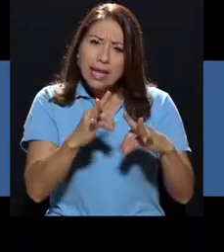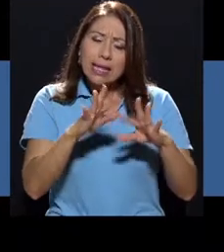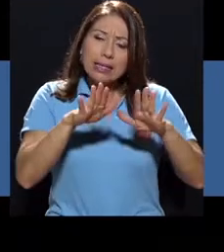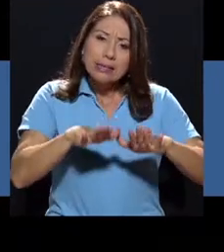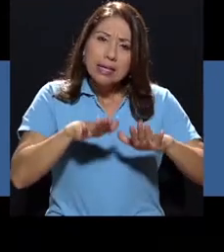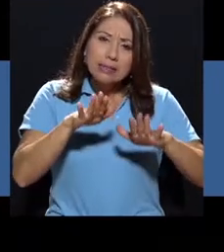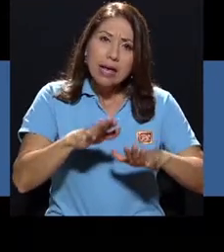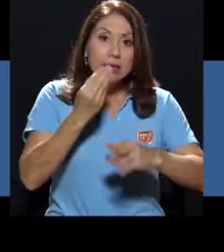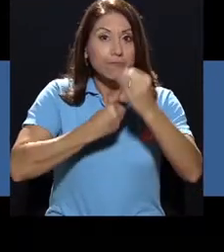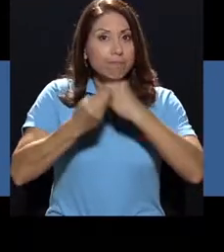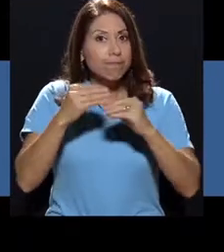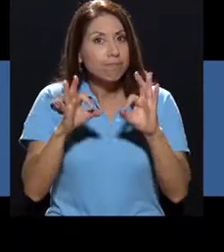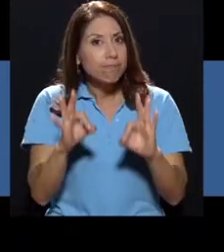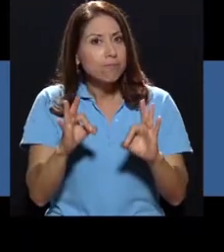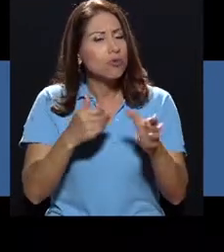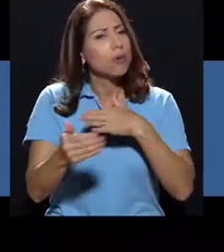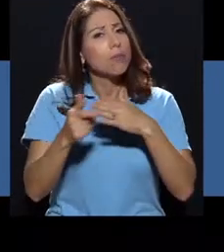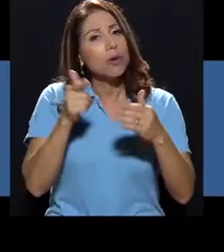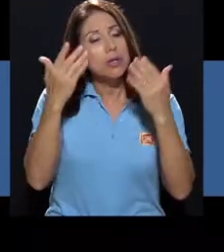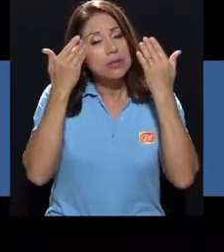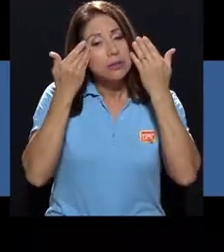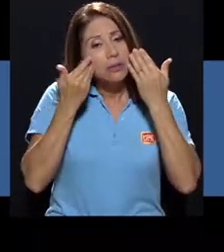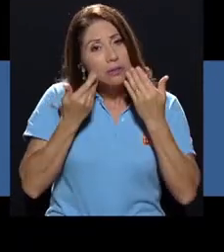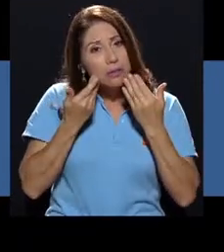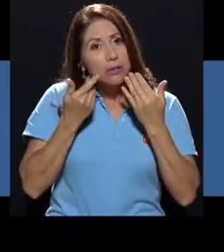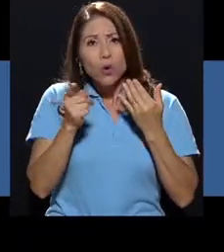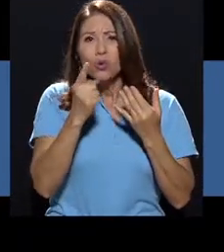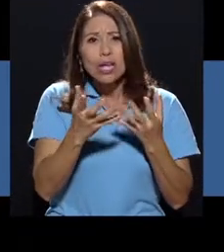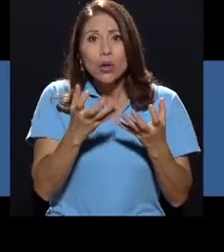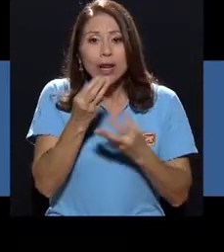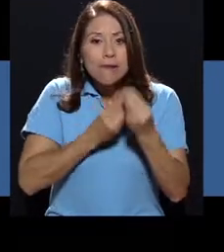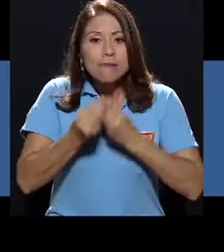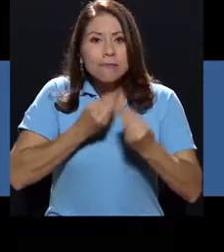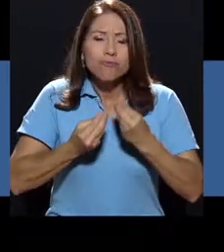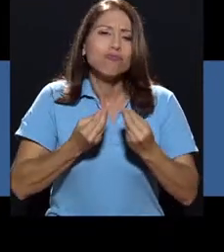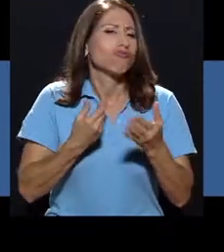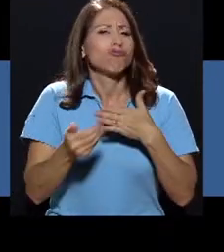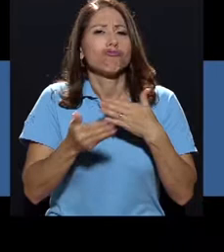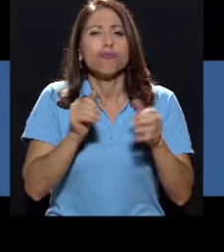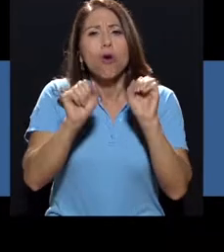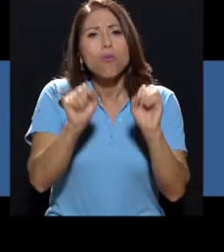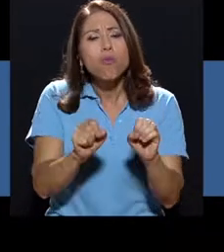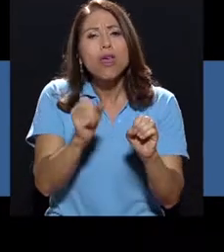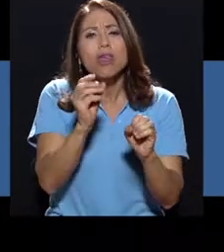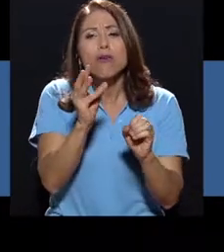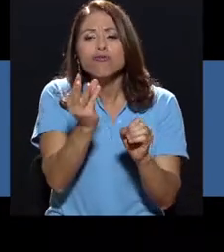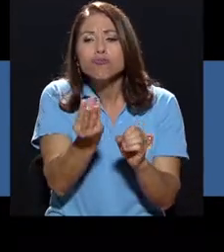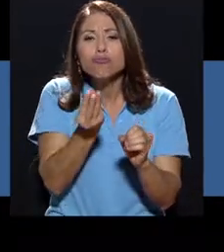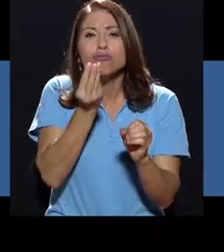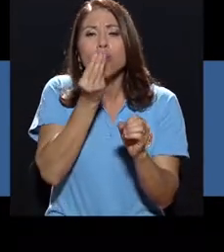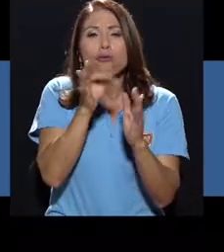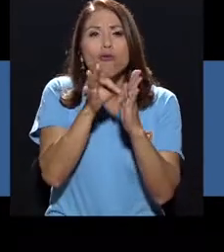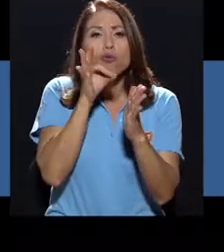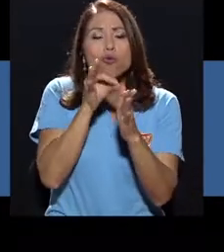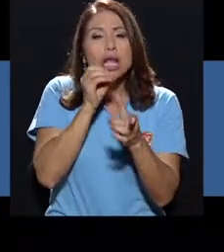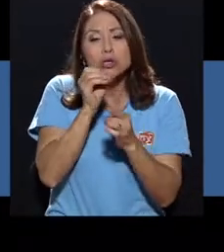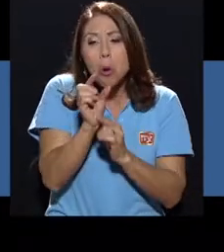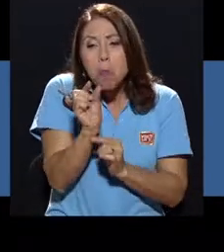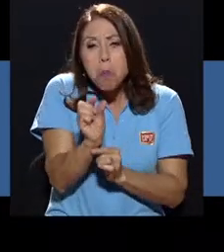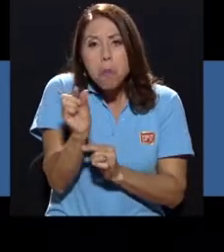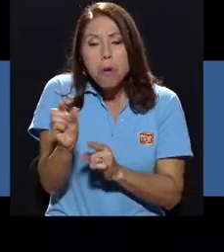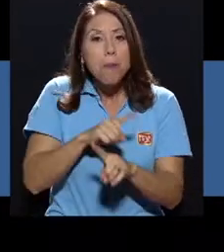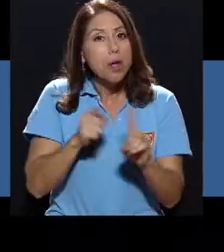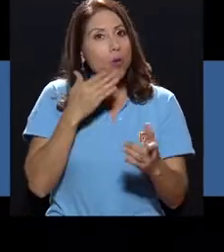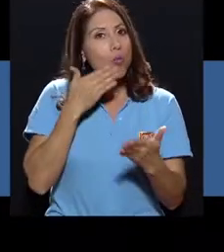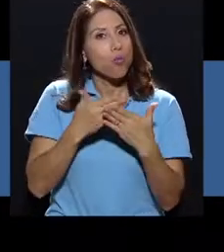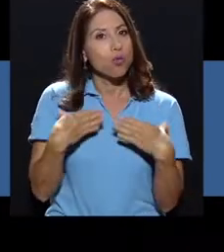Si no tienes ganas de mucha comida puedes comer frutas o cosas pequeñas pero saludables. No trates de aliviar la pena con